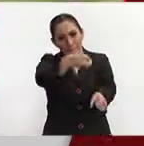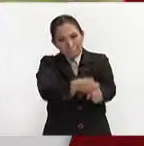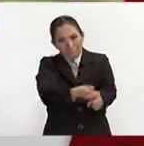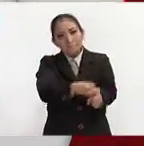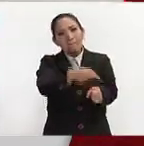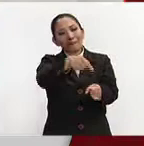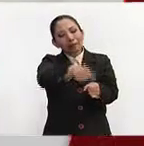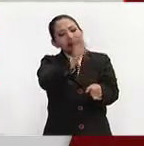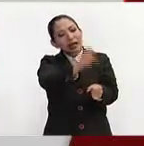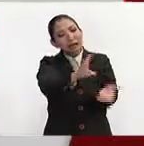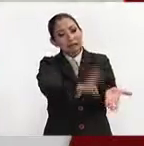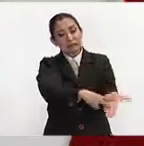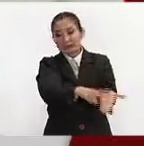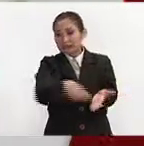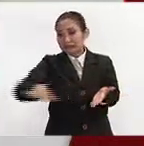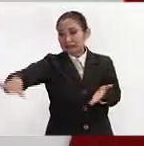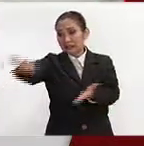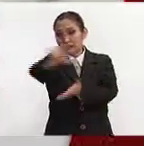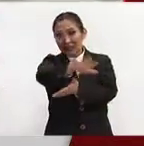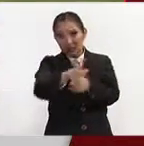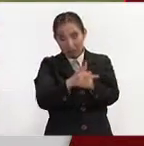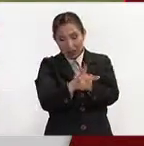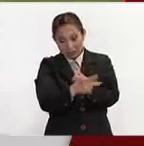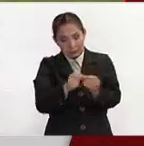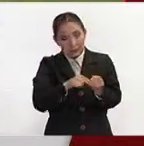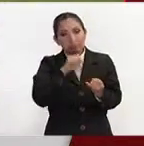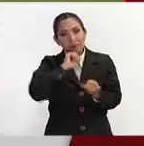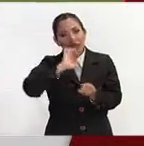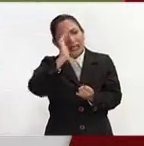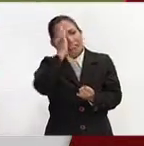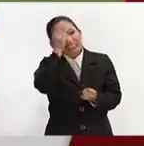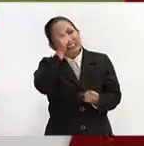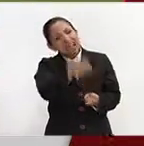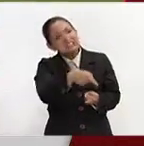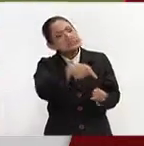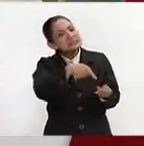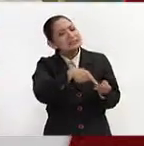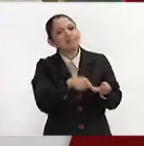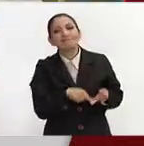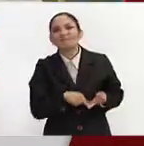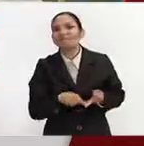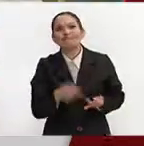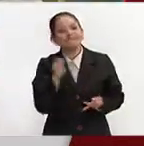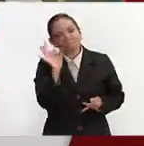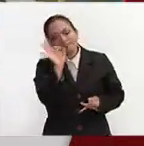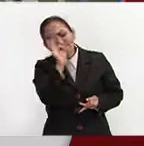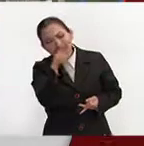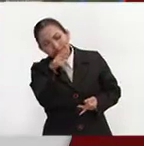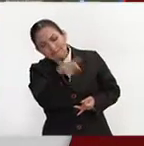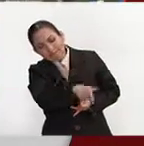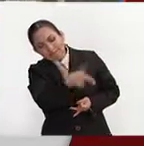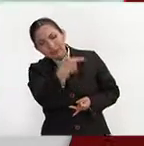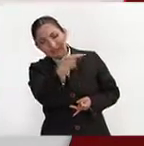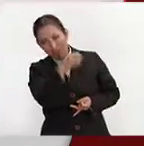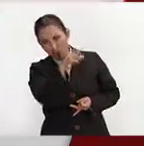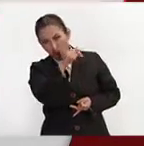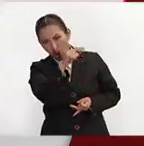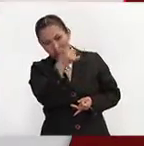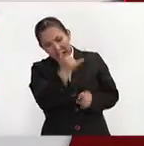constituyen en la riqueza de un país. También nos permite conocer la posibilidad de